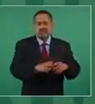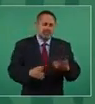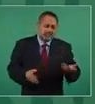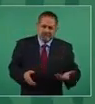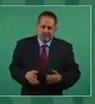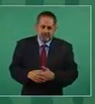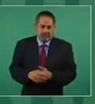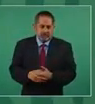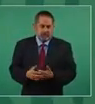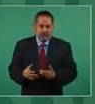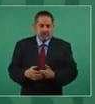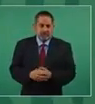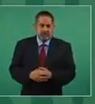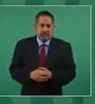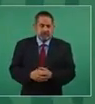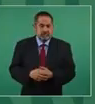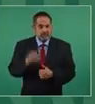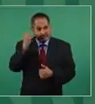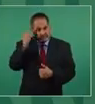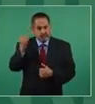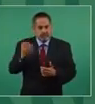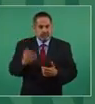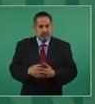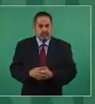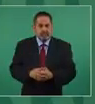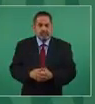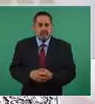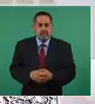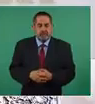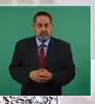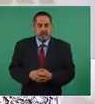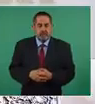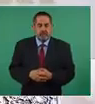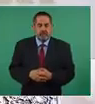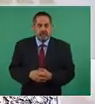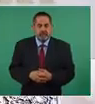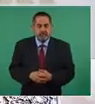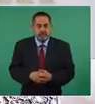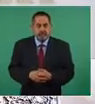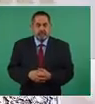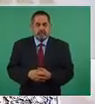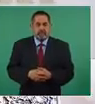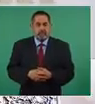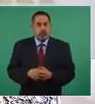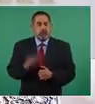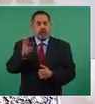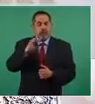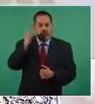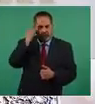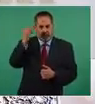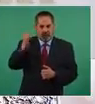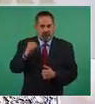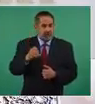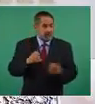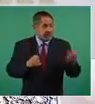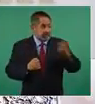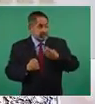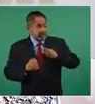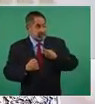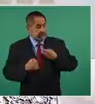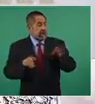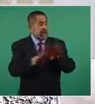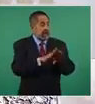Imagínese, si yo actuara de esa manera,